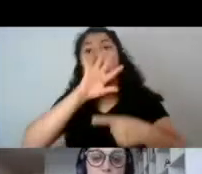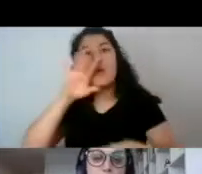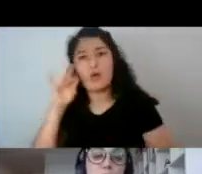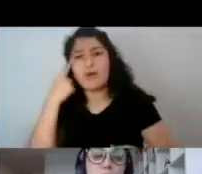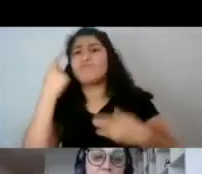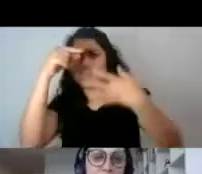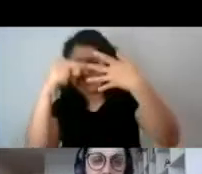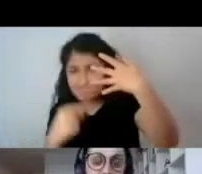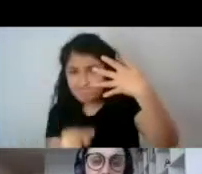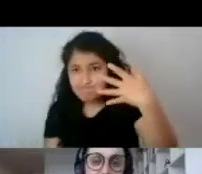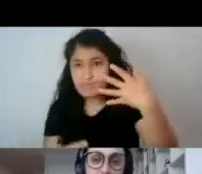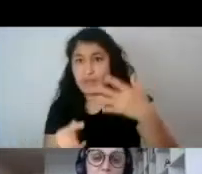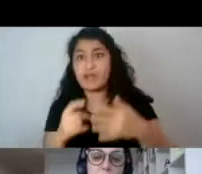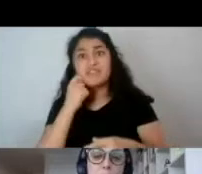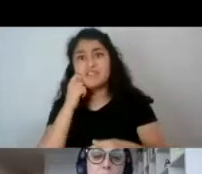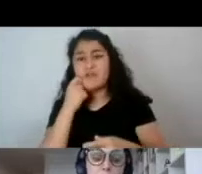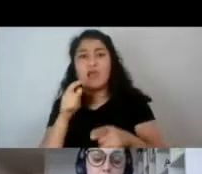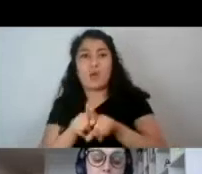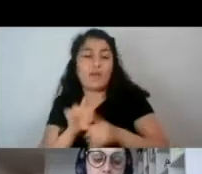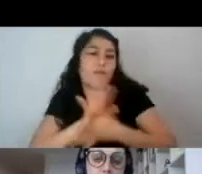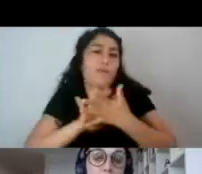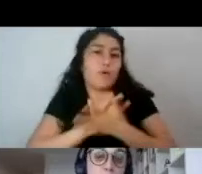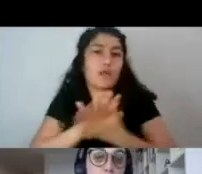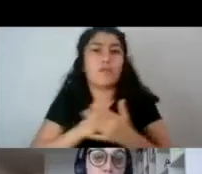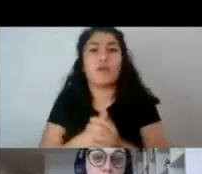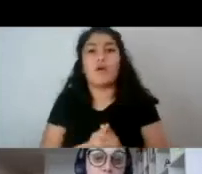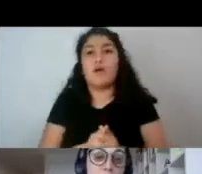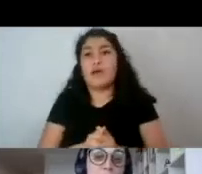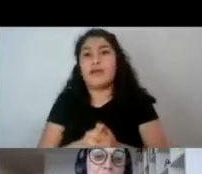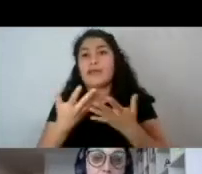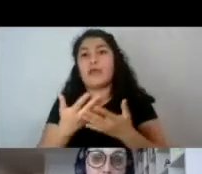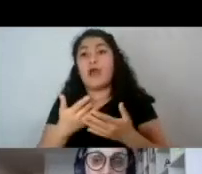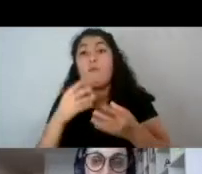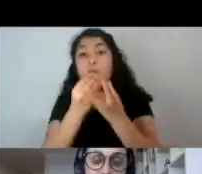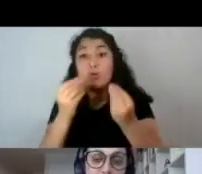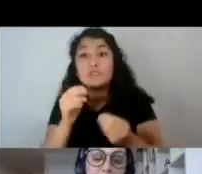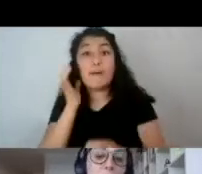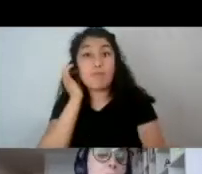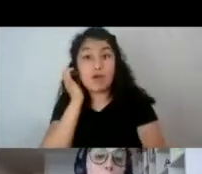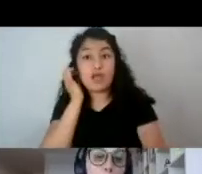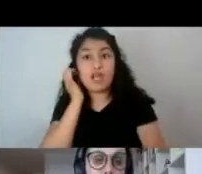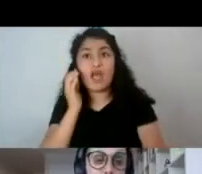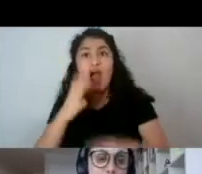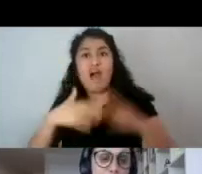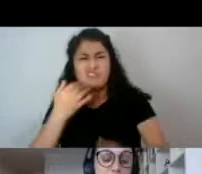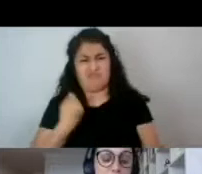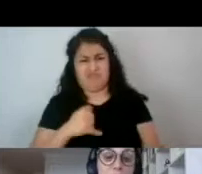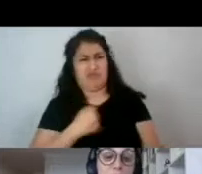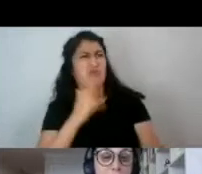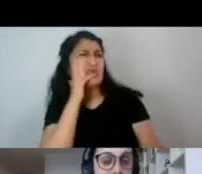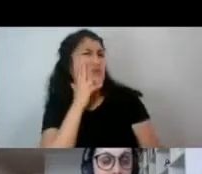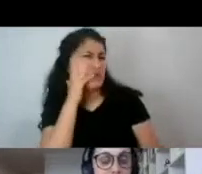Esto trasciende nuestras vidas, o sea, al punto de que hay muchas mujeres que durante gran parte de su vida ni siquiera les gustó el rosado porque se